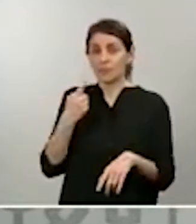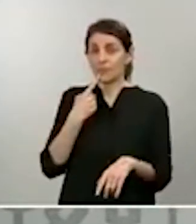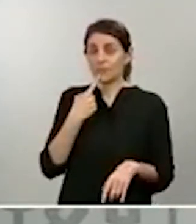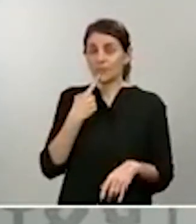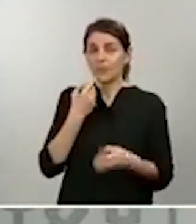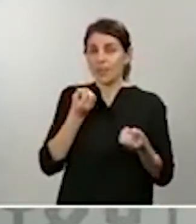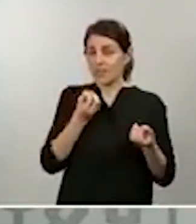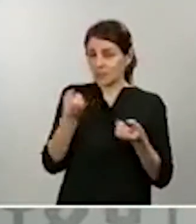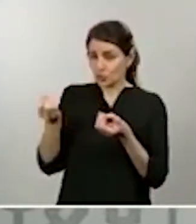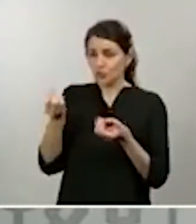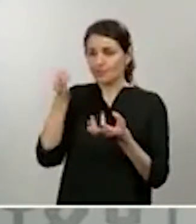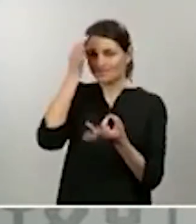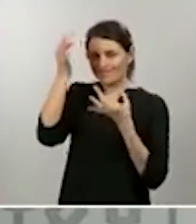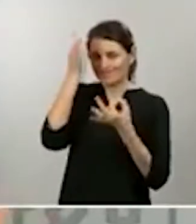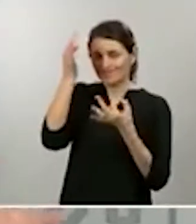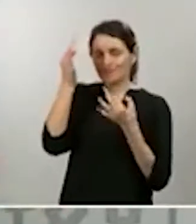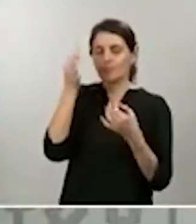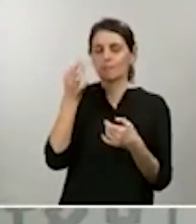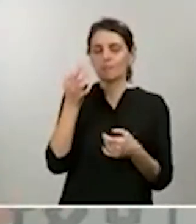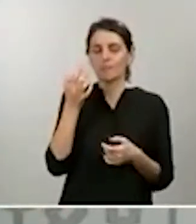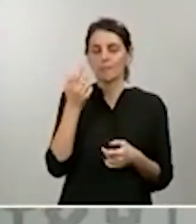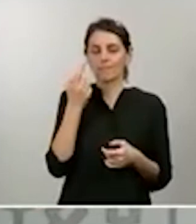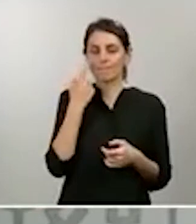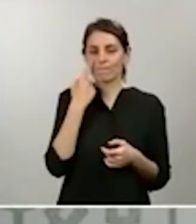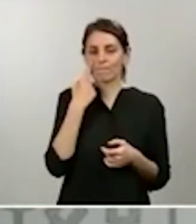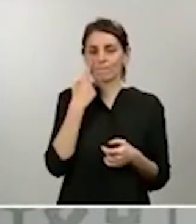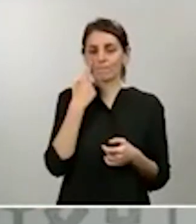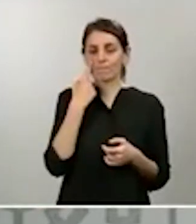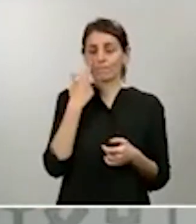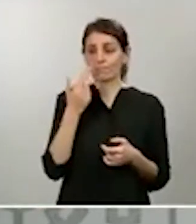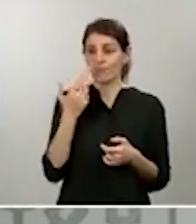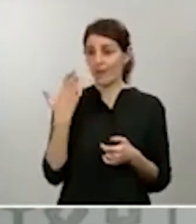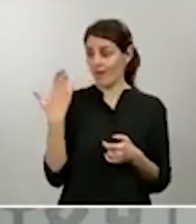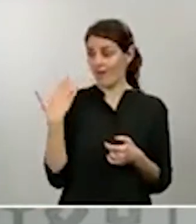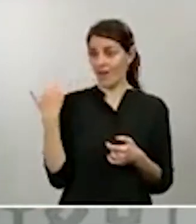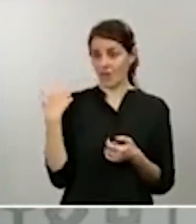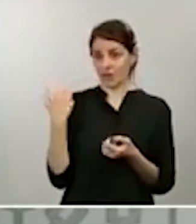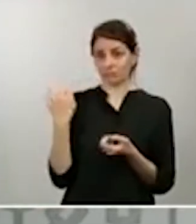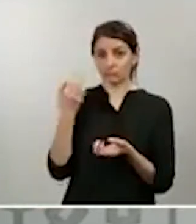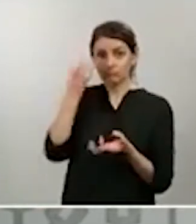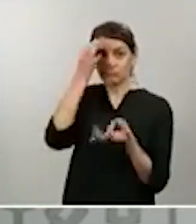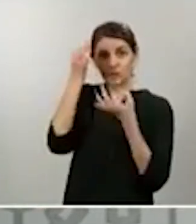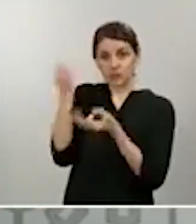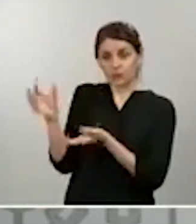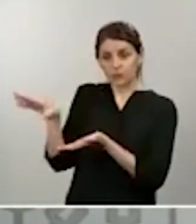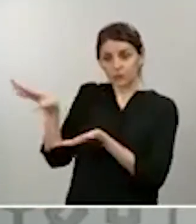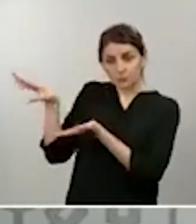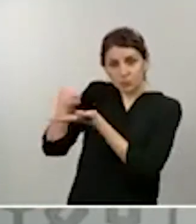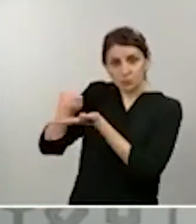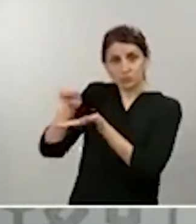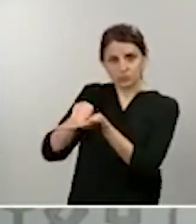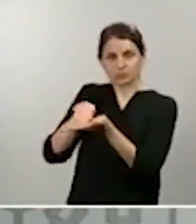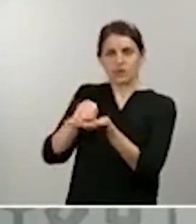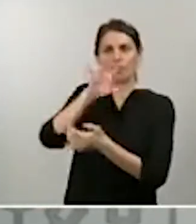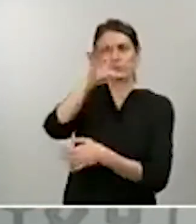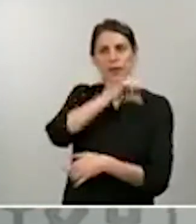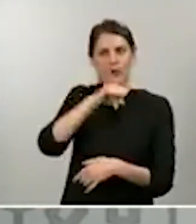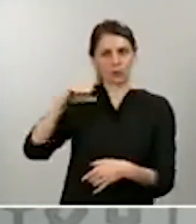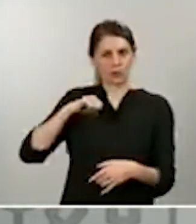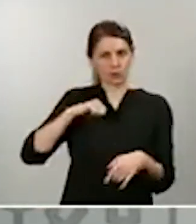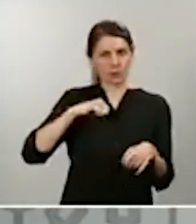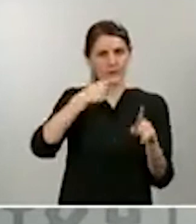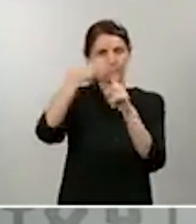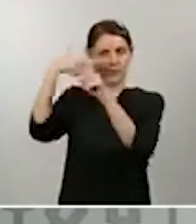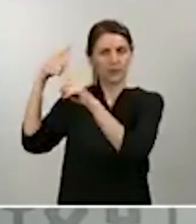¿Cuáles datos que nos han dado en el día de ayer y estos días pasados de las comunidades autónomas? Es verdad que no son uniformes